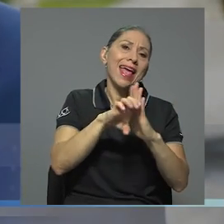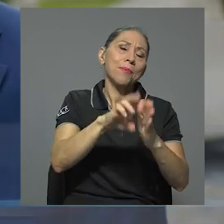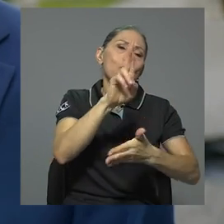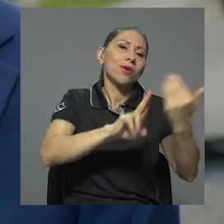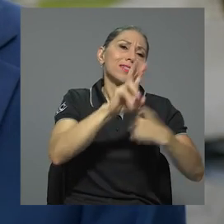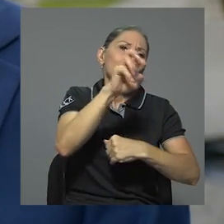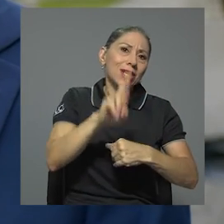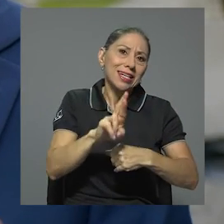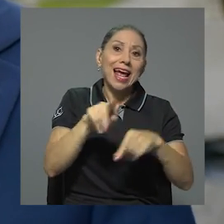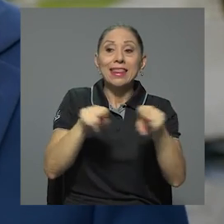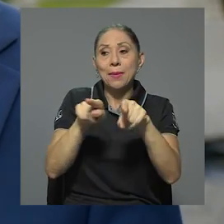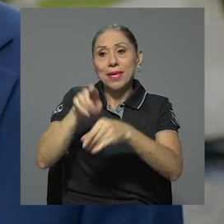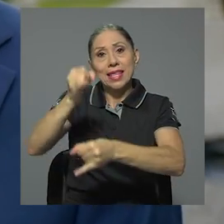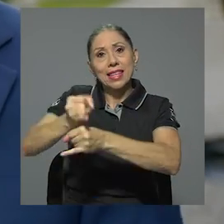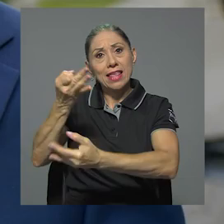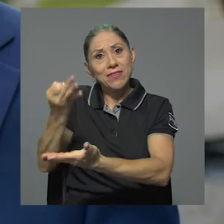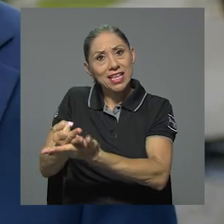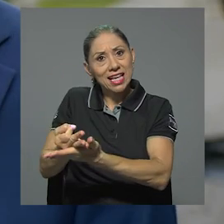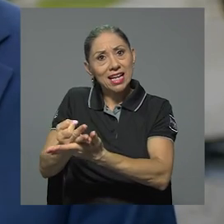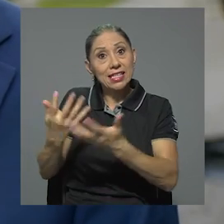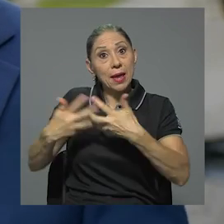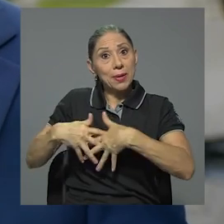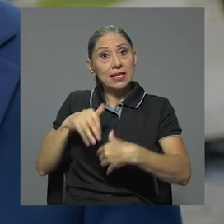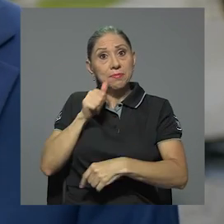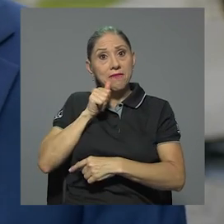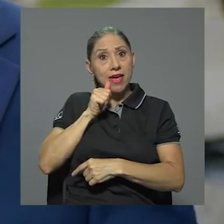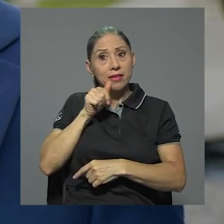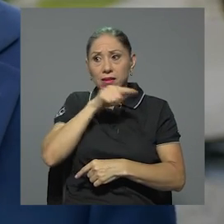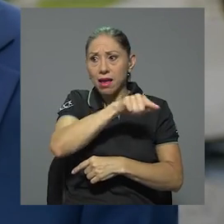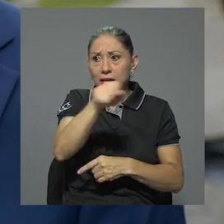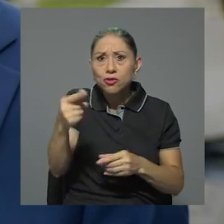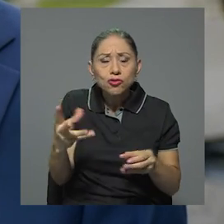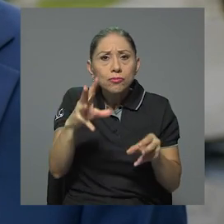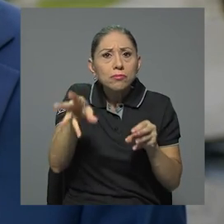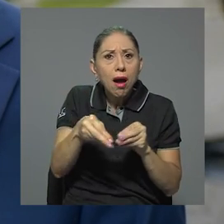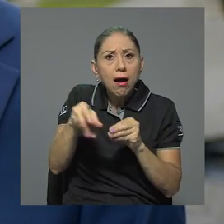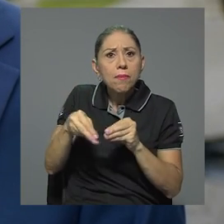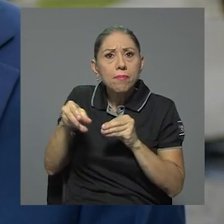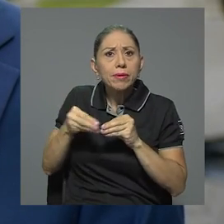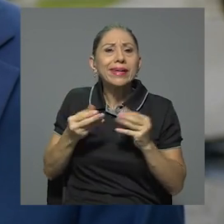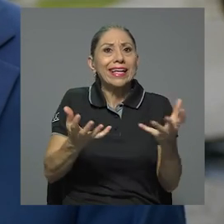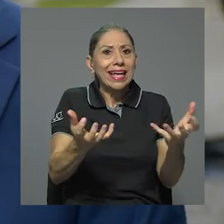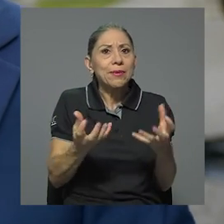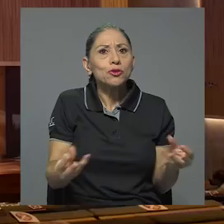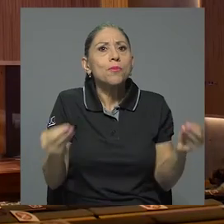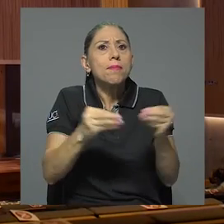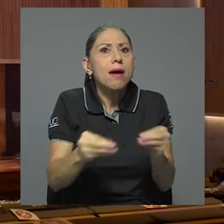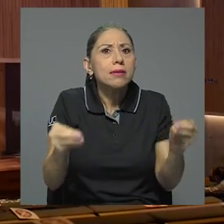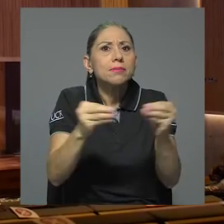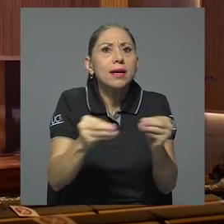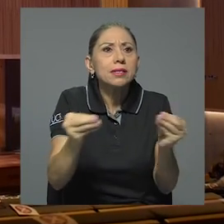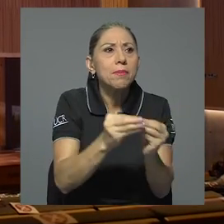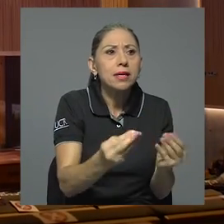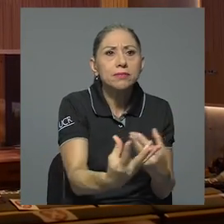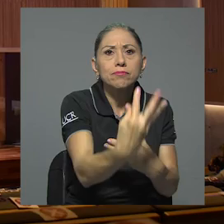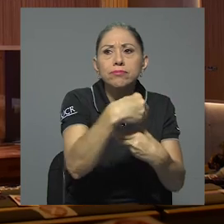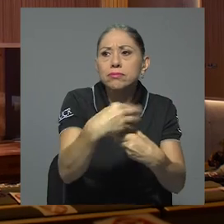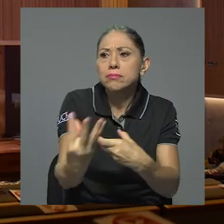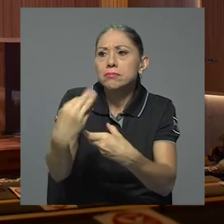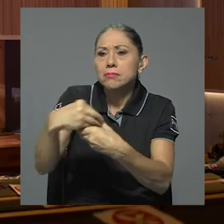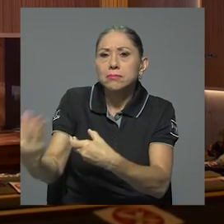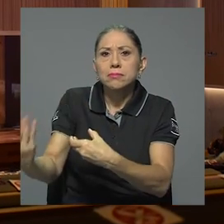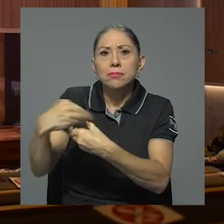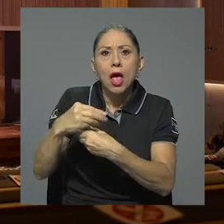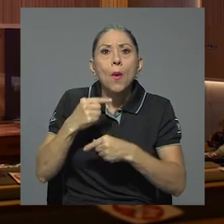tenemos empresas del sector privado. Queremos seguir involucrando más y más segmentos de la población para poder ir reduciendo